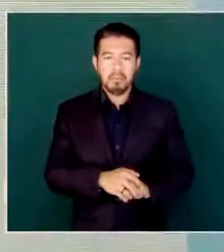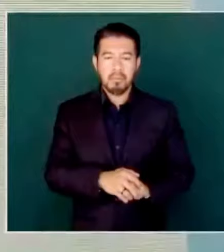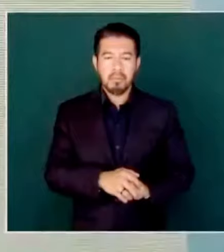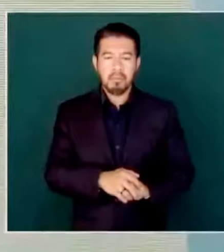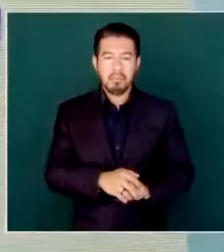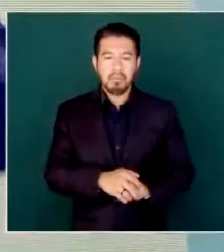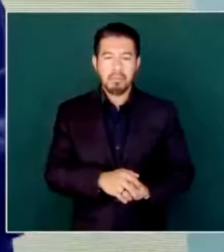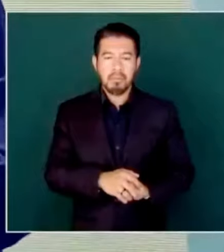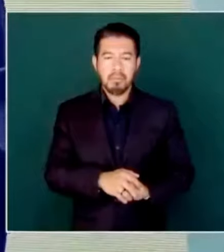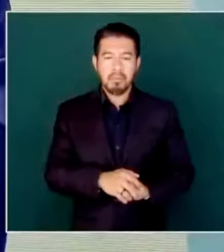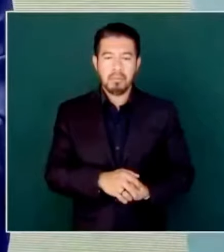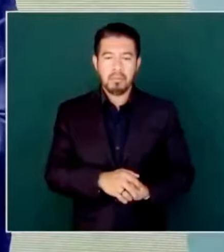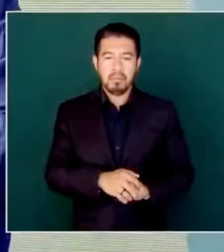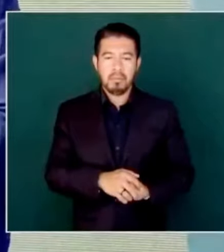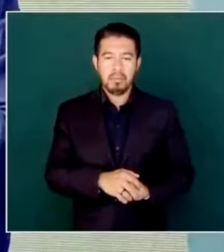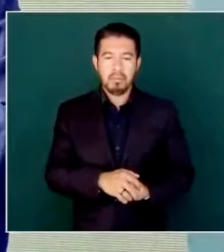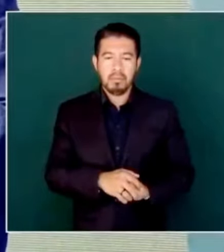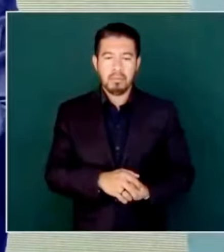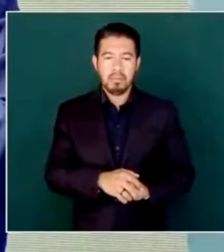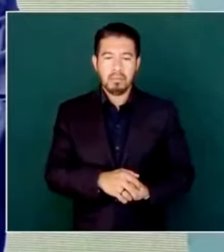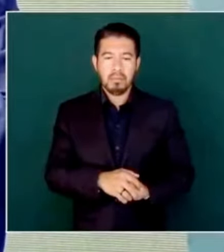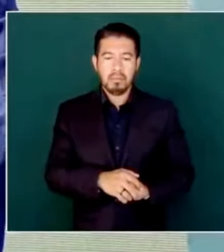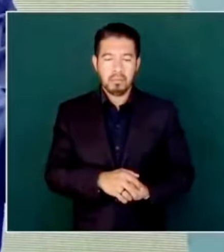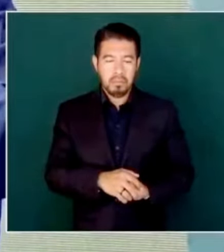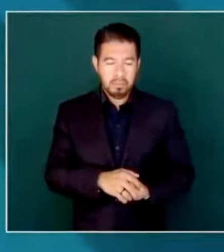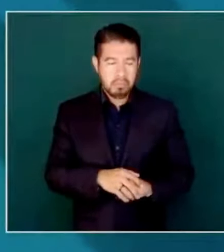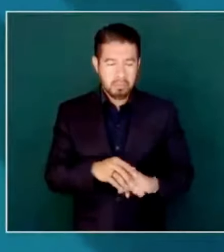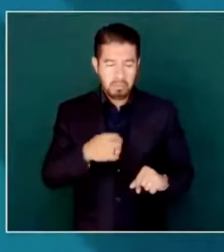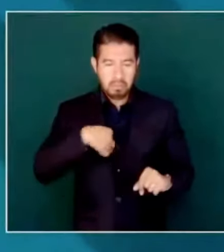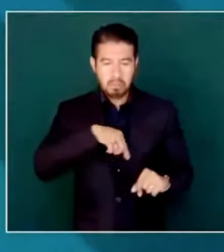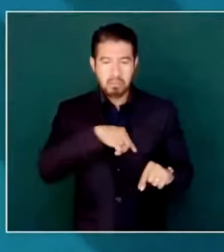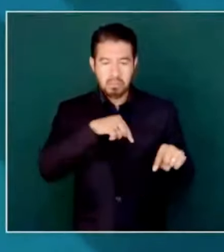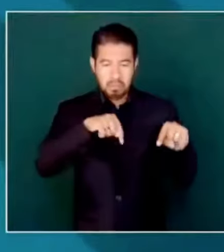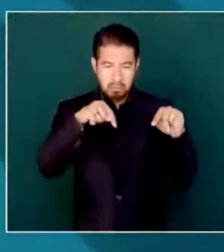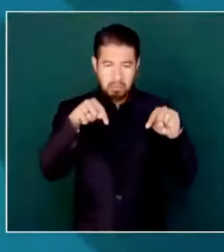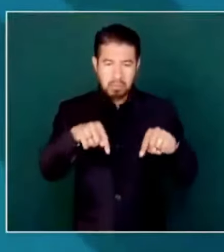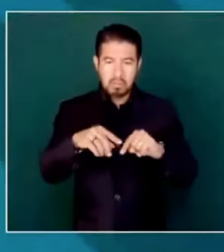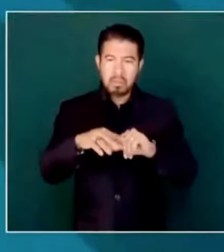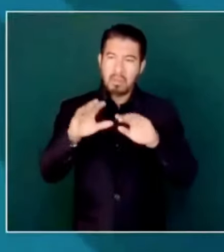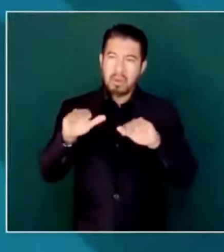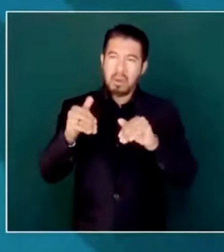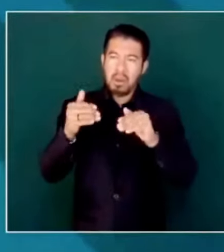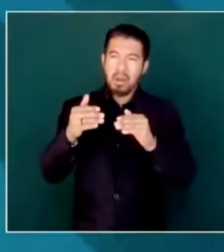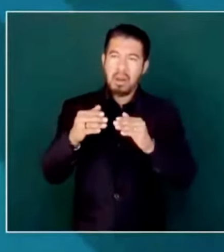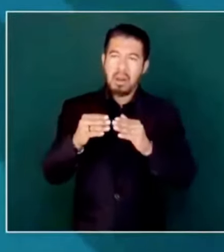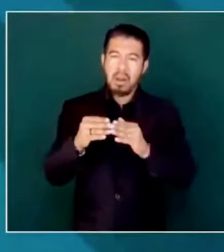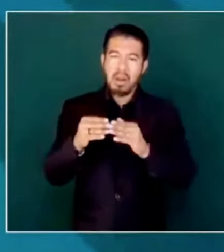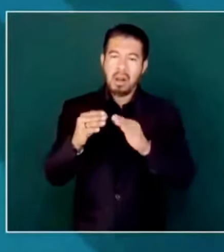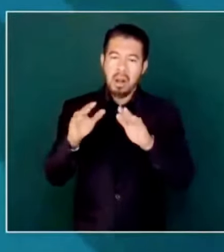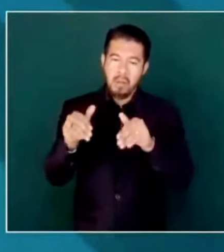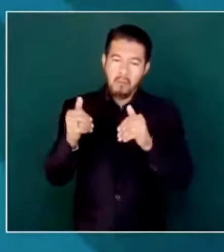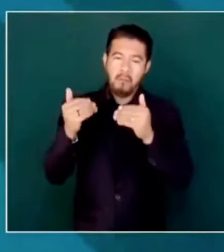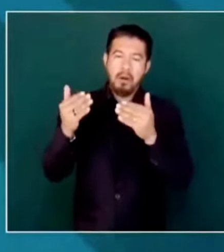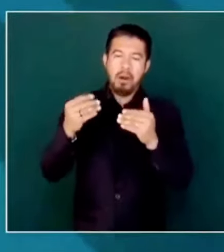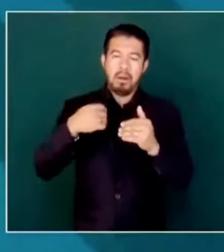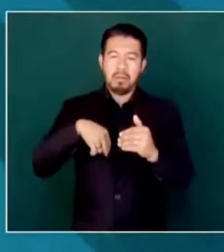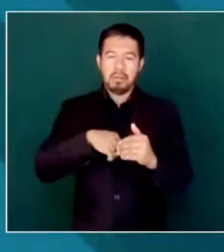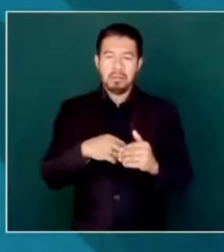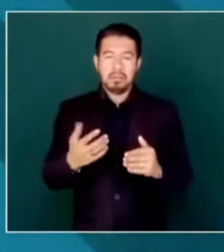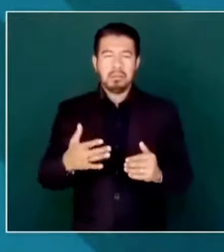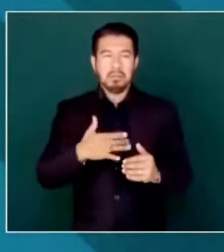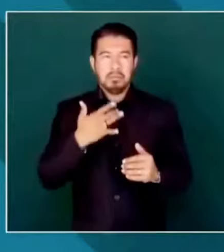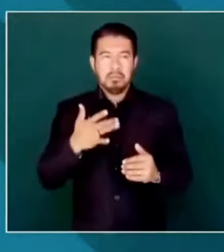el cambio tenía que venir de fuera, los indignados,